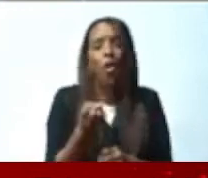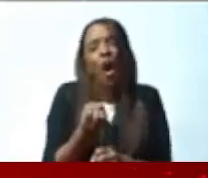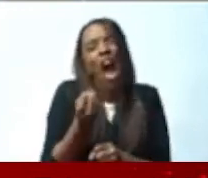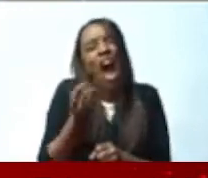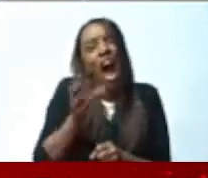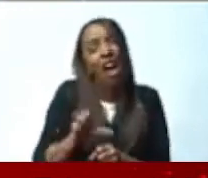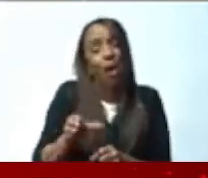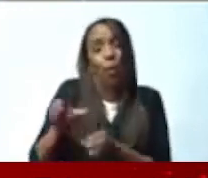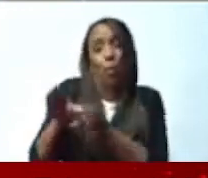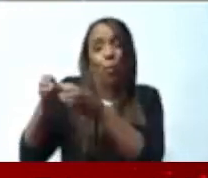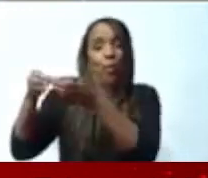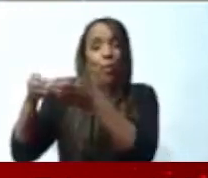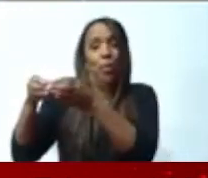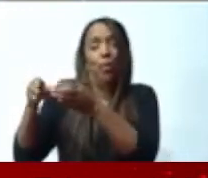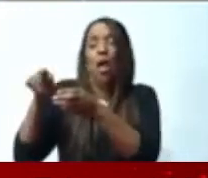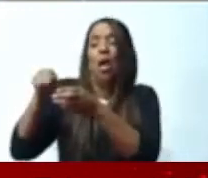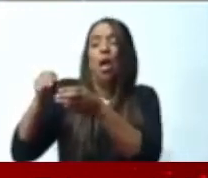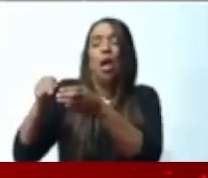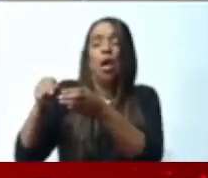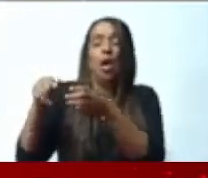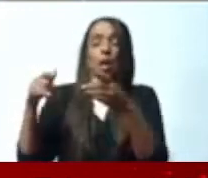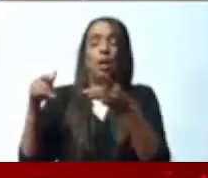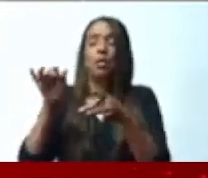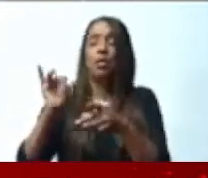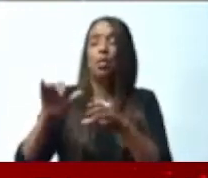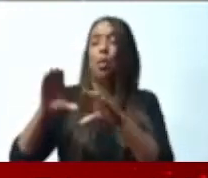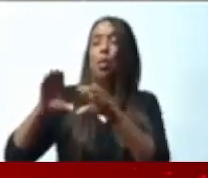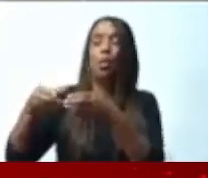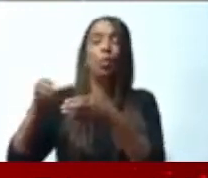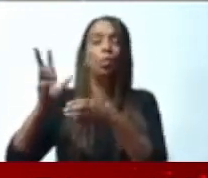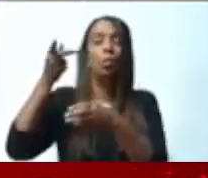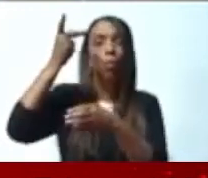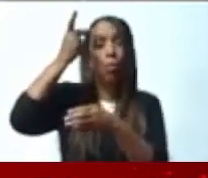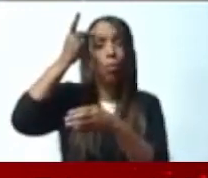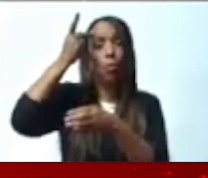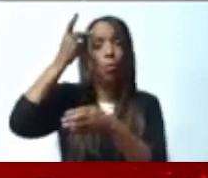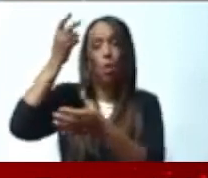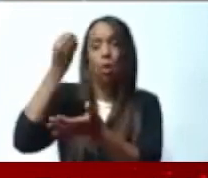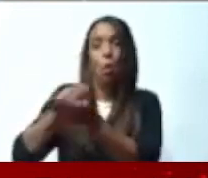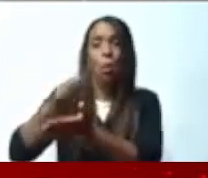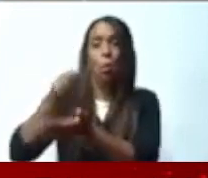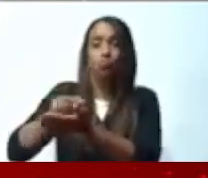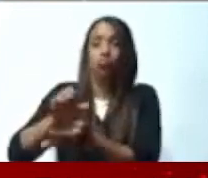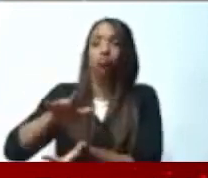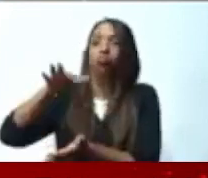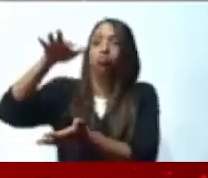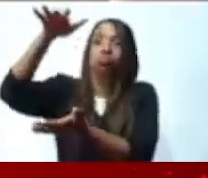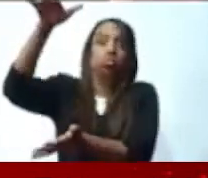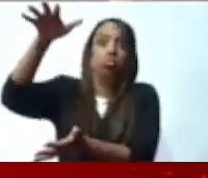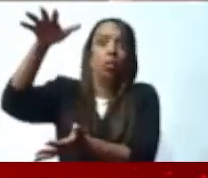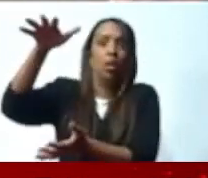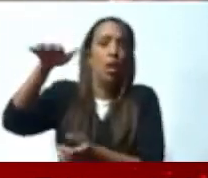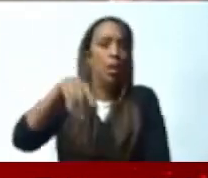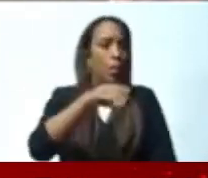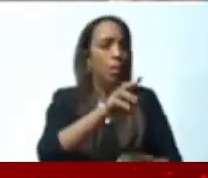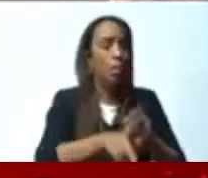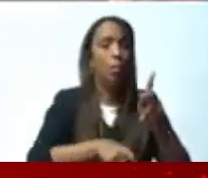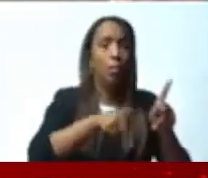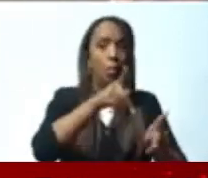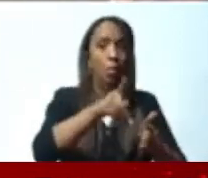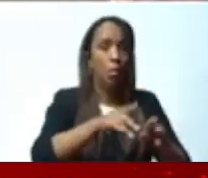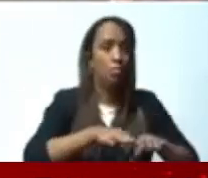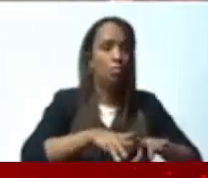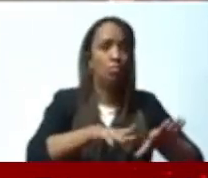favorecer las élites económicas y políticas de este país en contra de las grandes mayorías que no han podido acabar el término de la